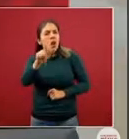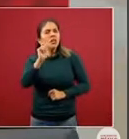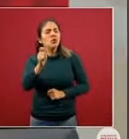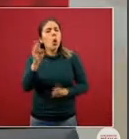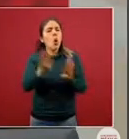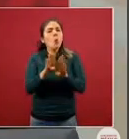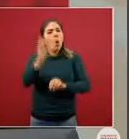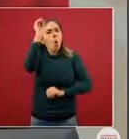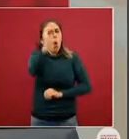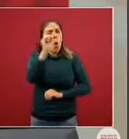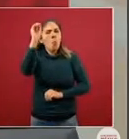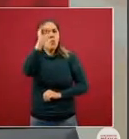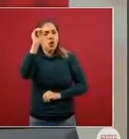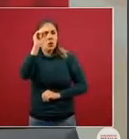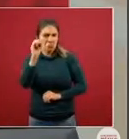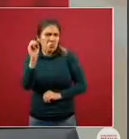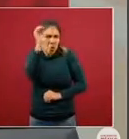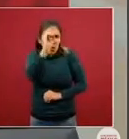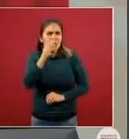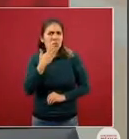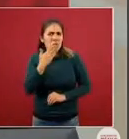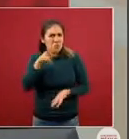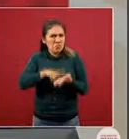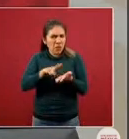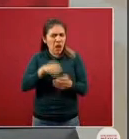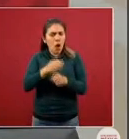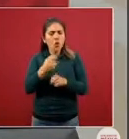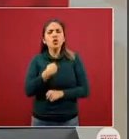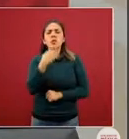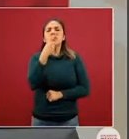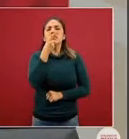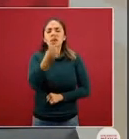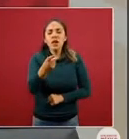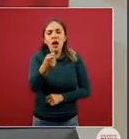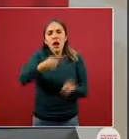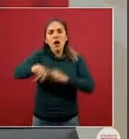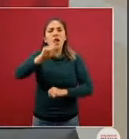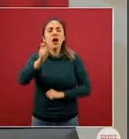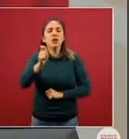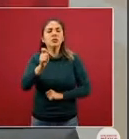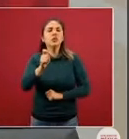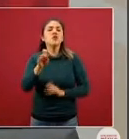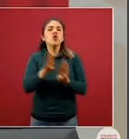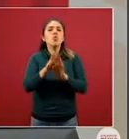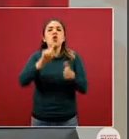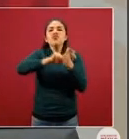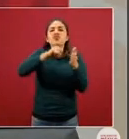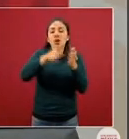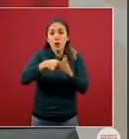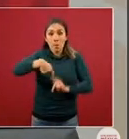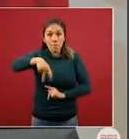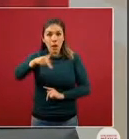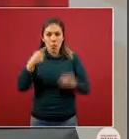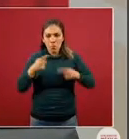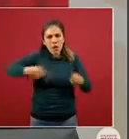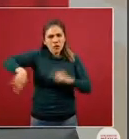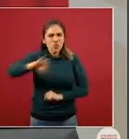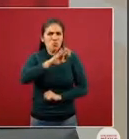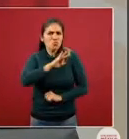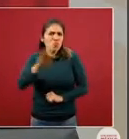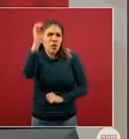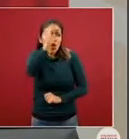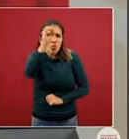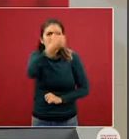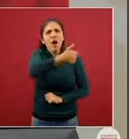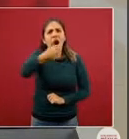trabajamos sobre técnicas sobre ciencia estamos dando un mensaje técnico pero no quiere decir que la gente se va a privar de opinar cada quien